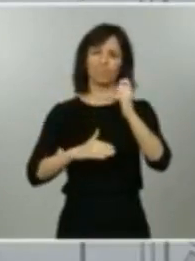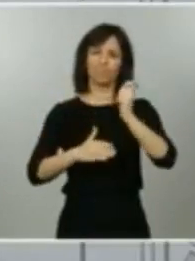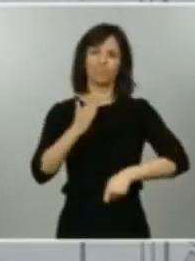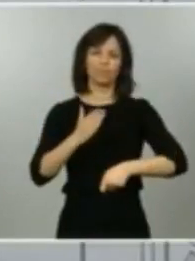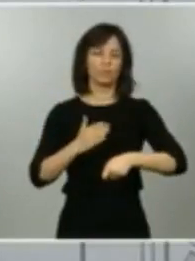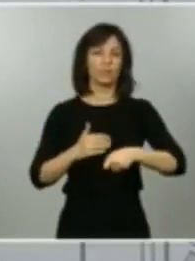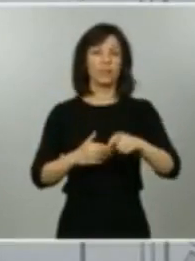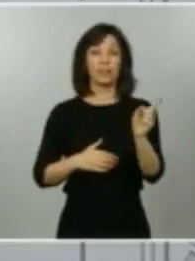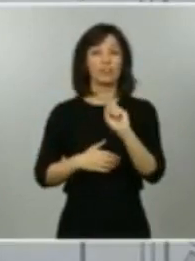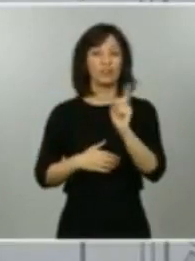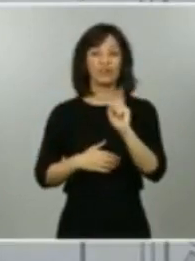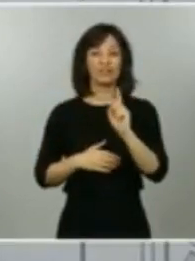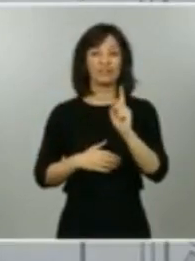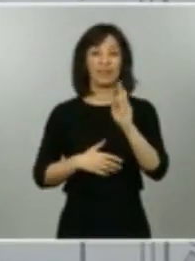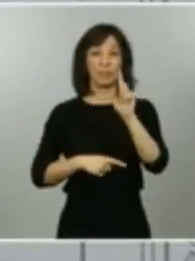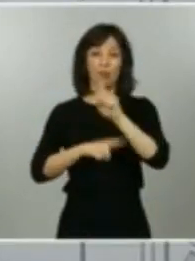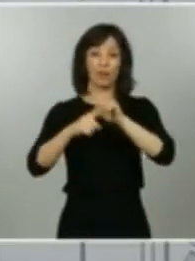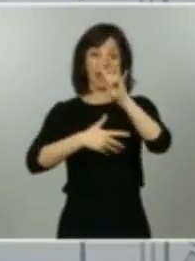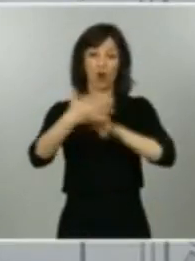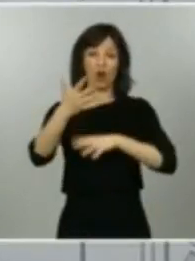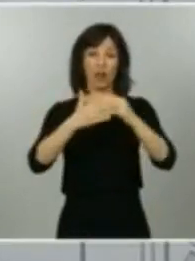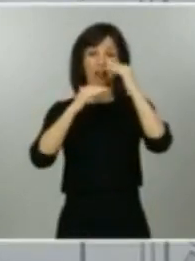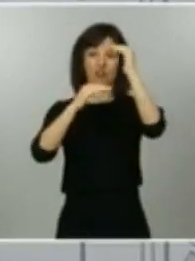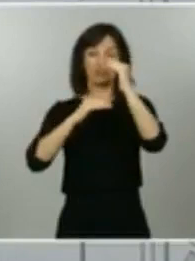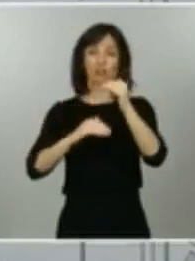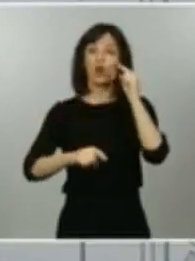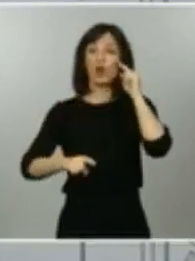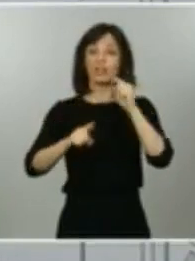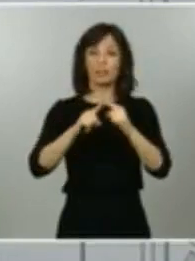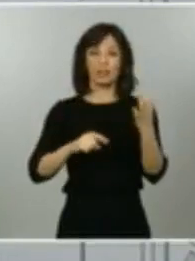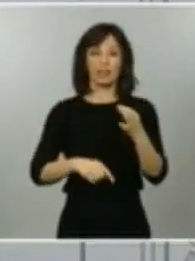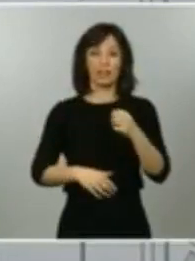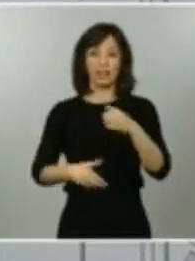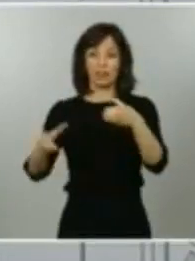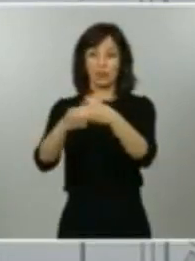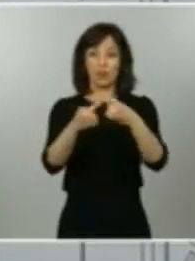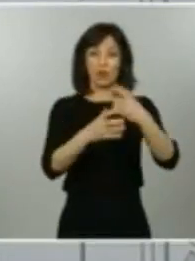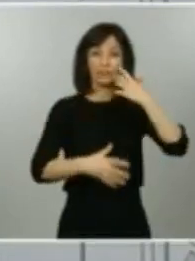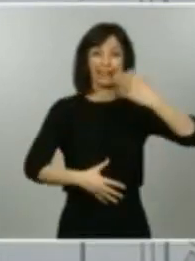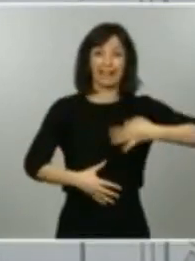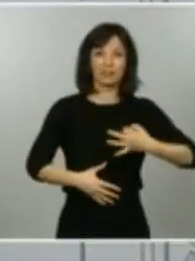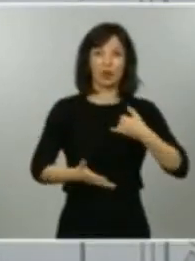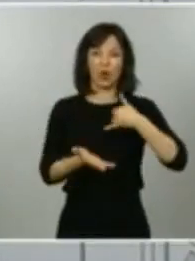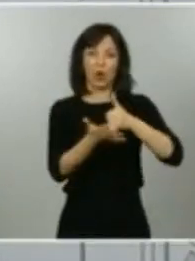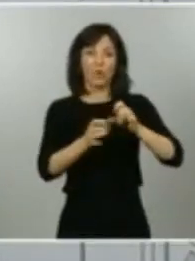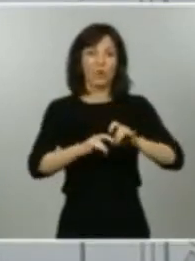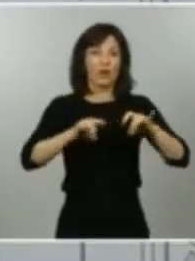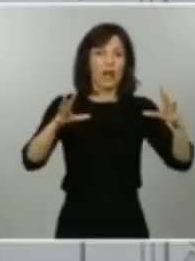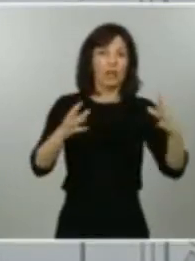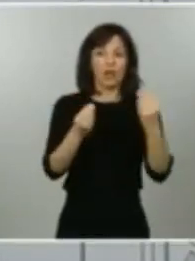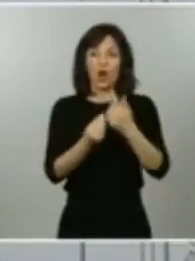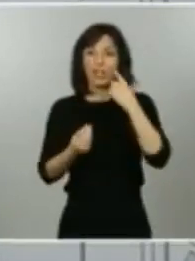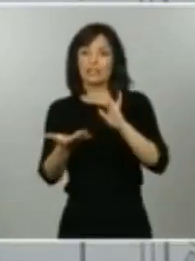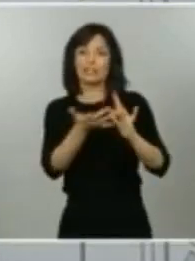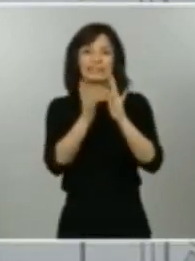relaciones o los riesgos entre diferentes grupos de riesgo, entre diferentes grupos de vulnerables con diferentes riesgos. Nos interesa proteger a